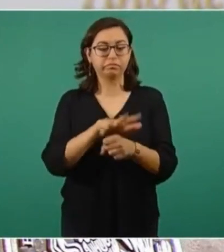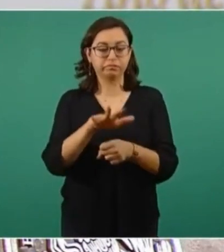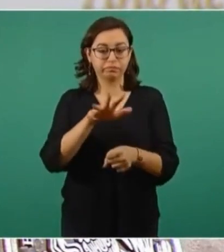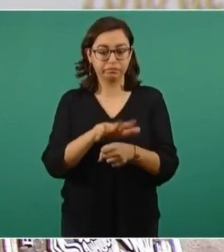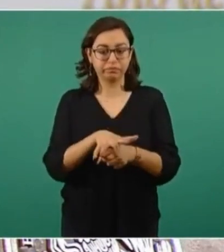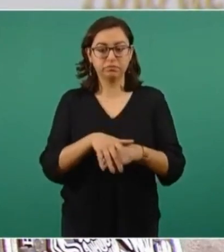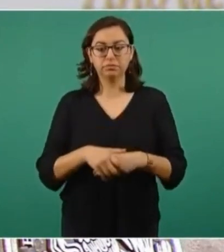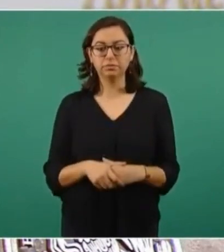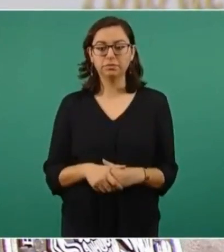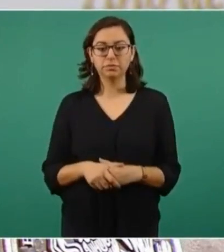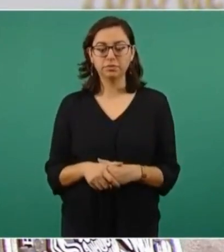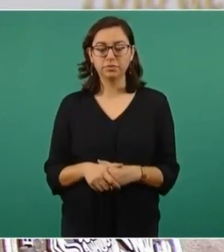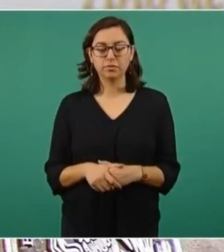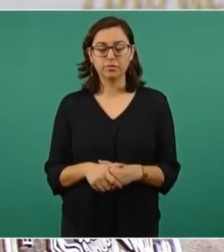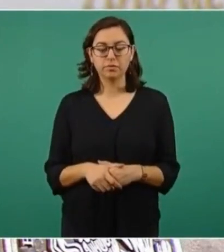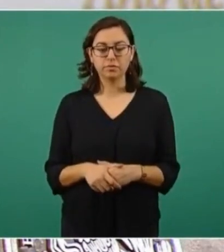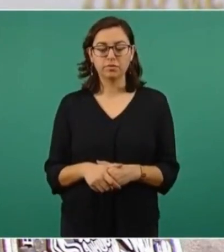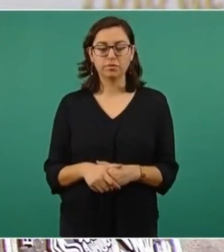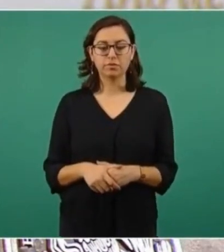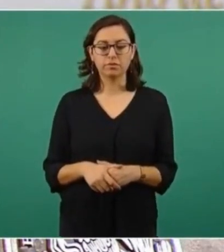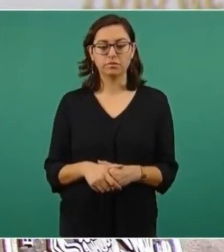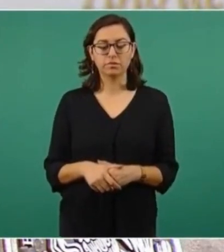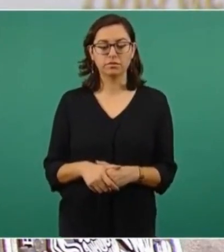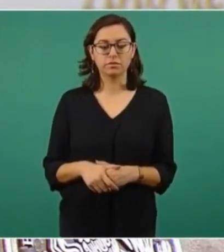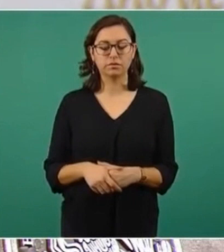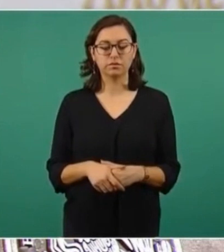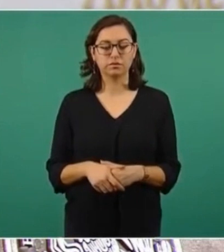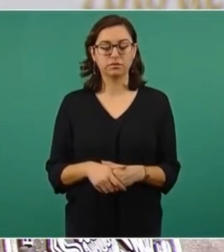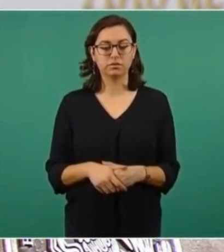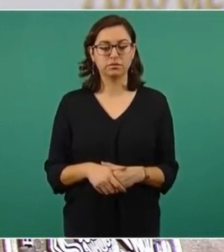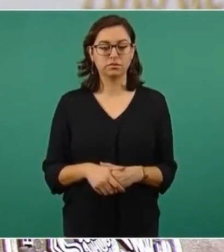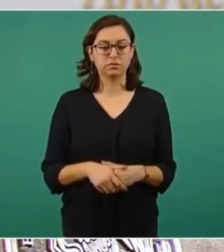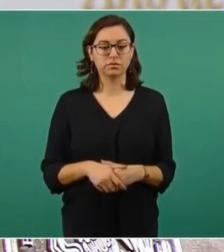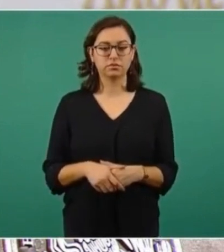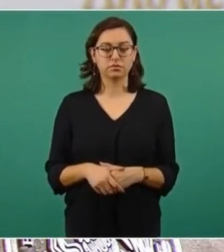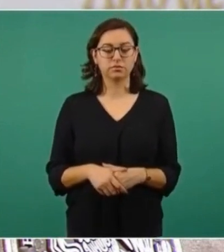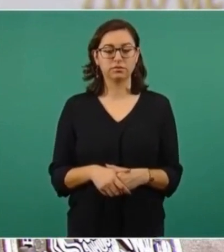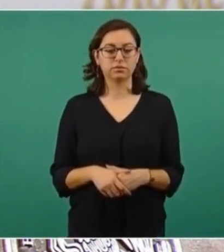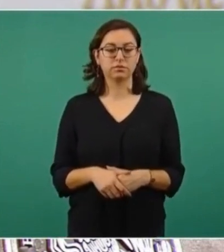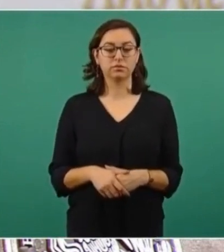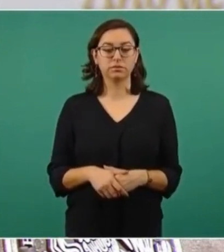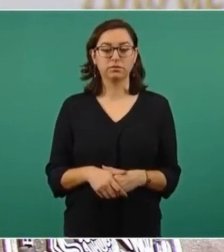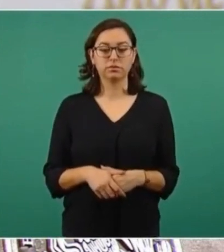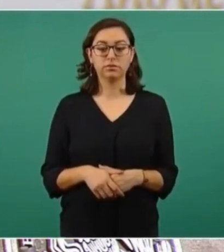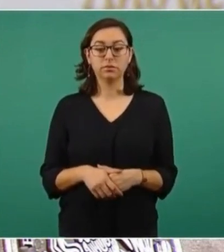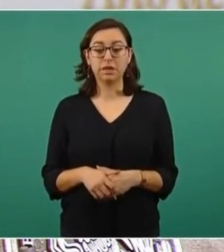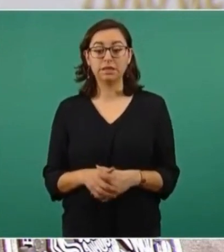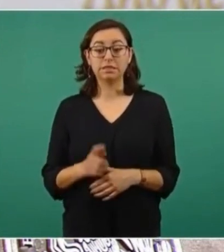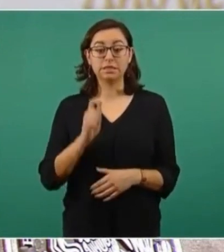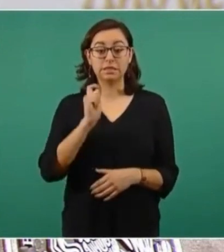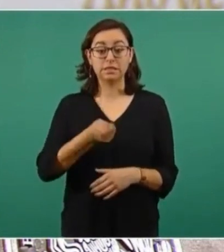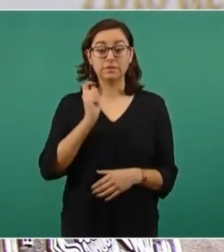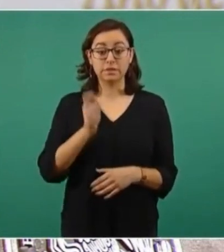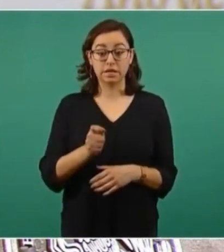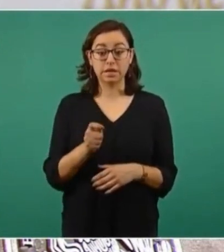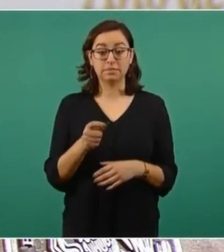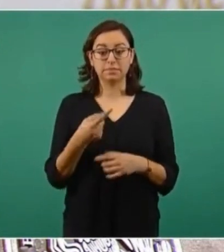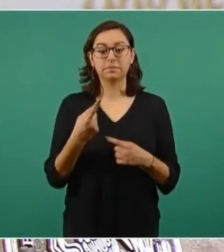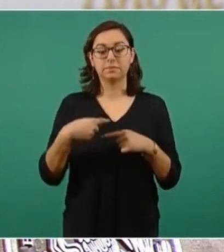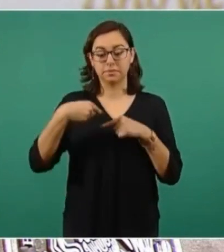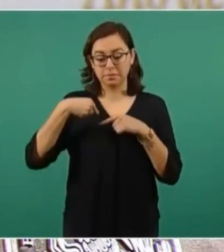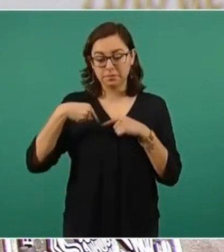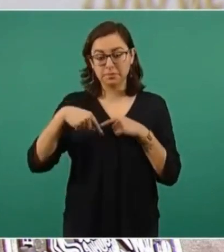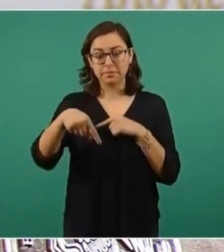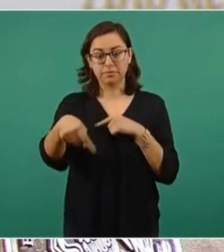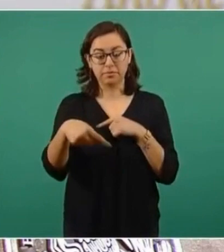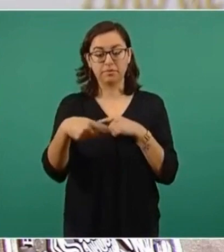Esta decisión se inscribe en el objetivo de lograr a corto plazo producir